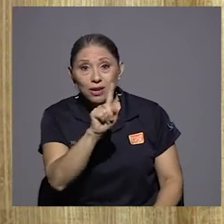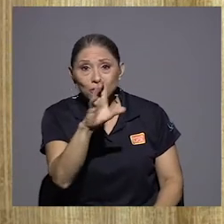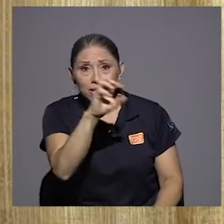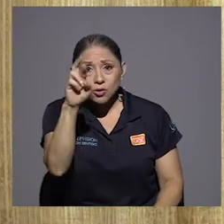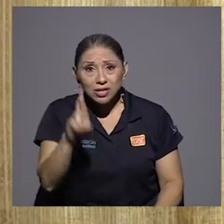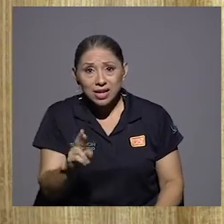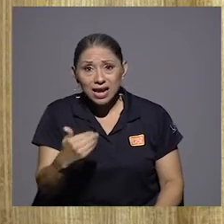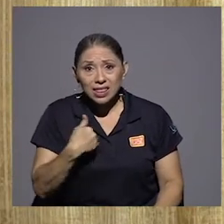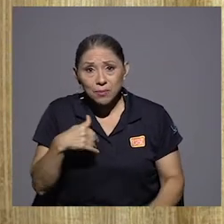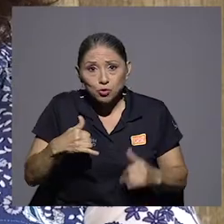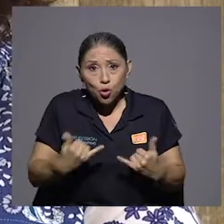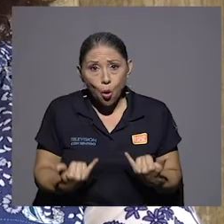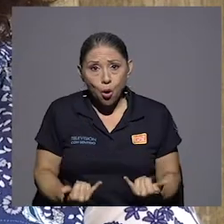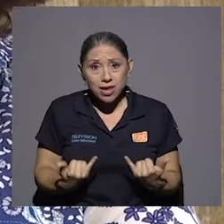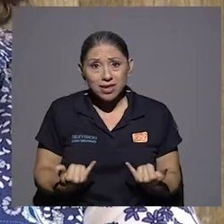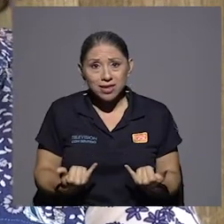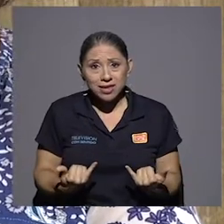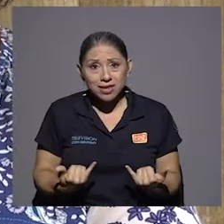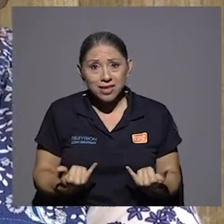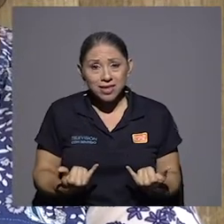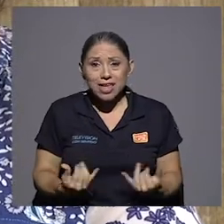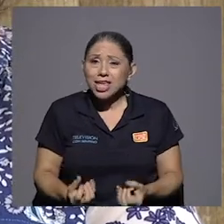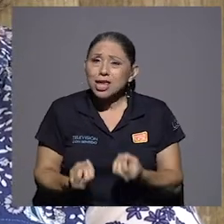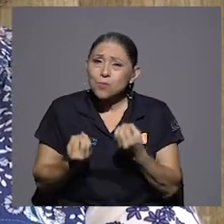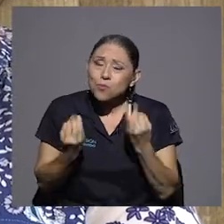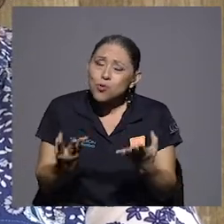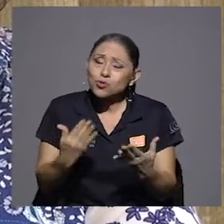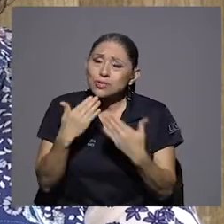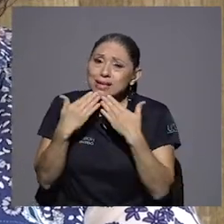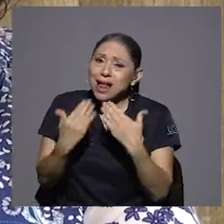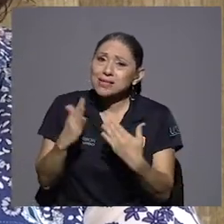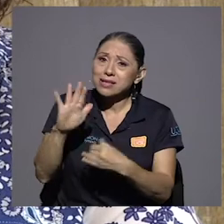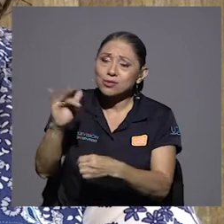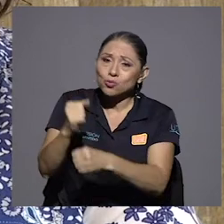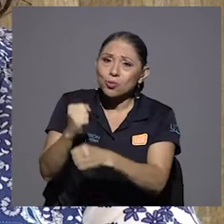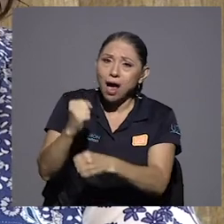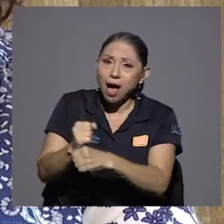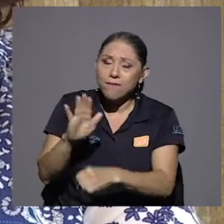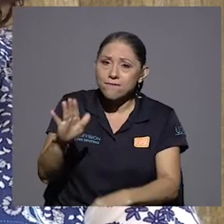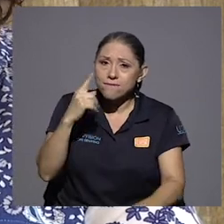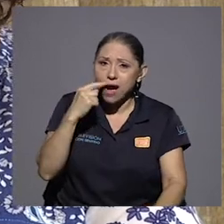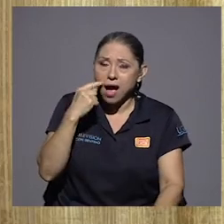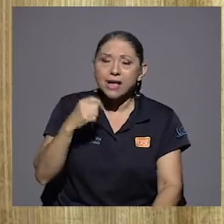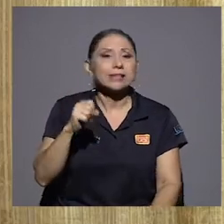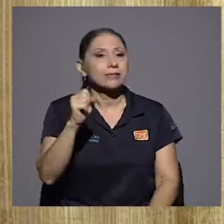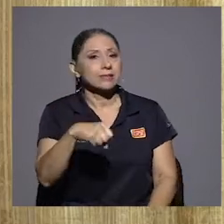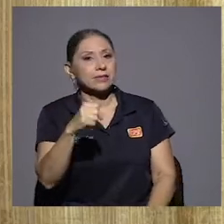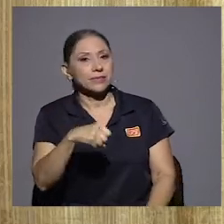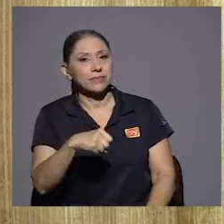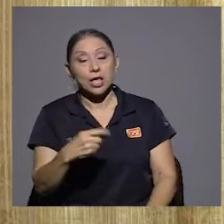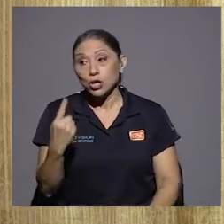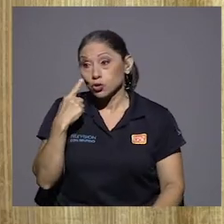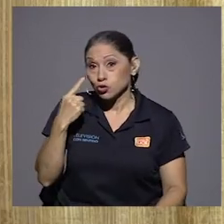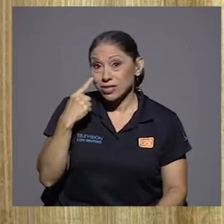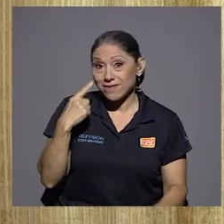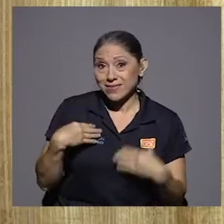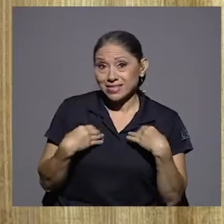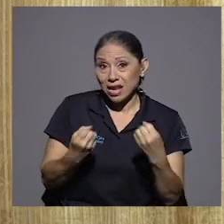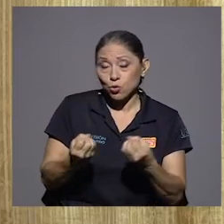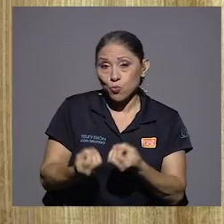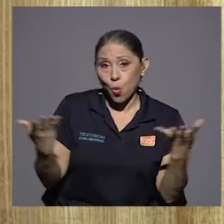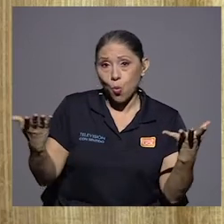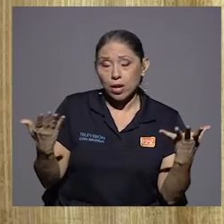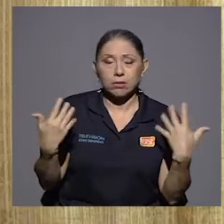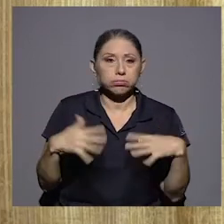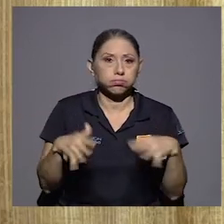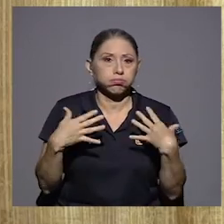y es mucho por él es mucho por él exactamente si usted ve la sanidad pública ese gran